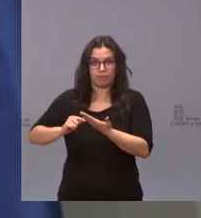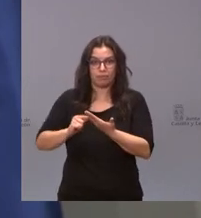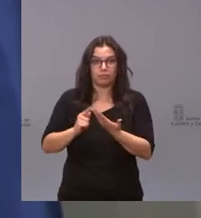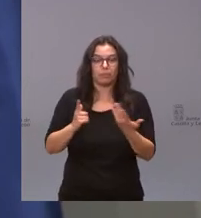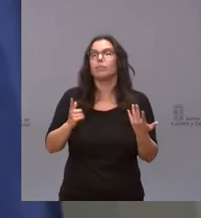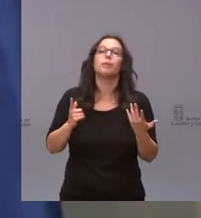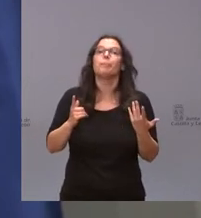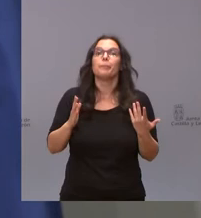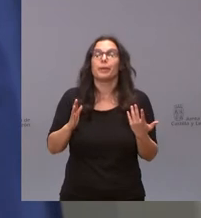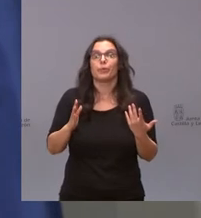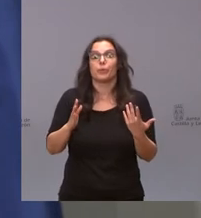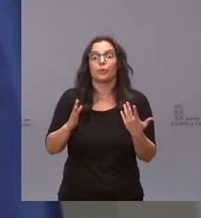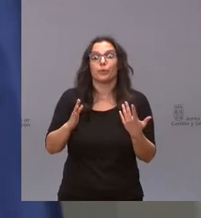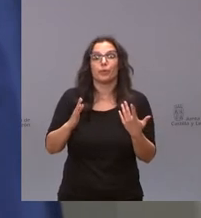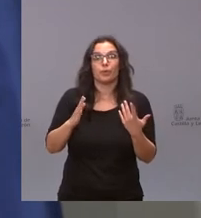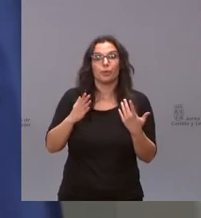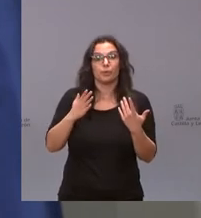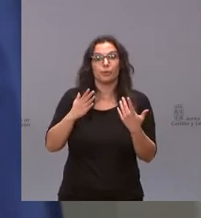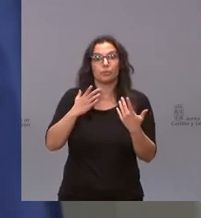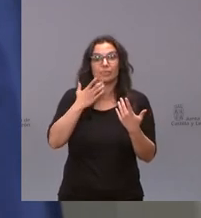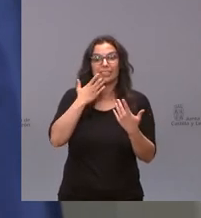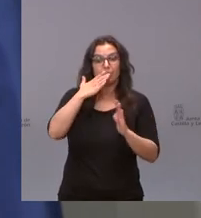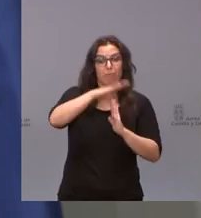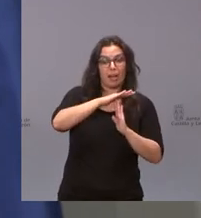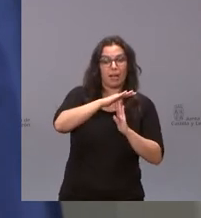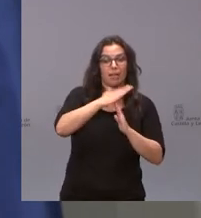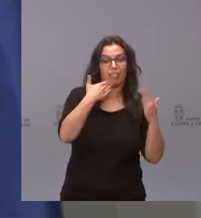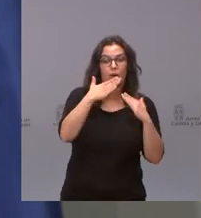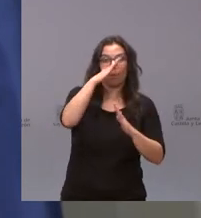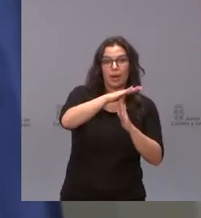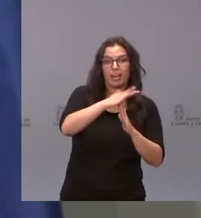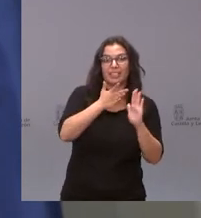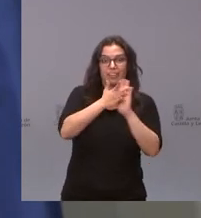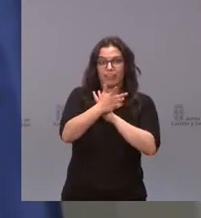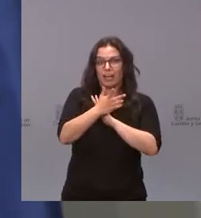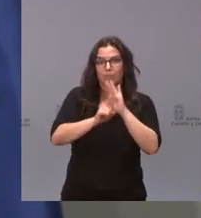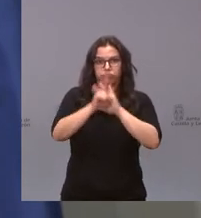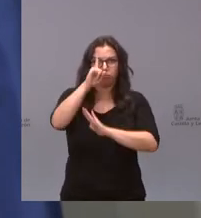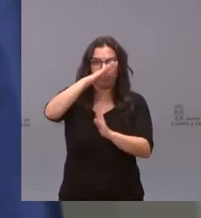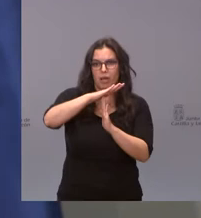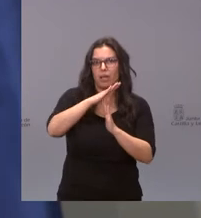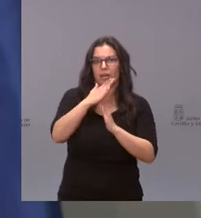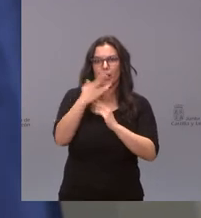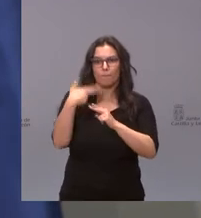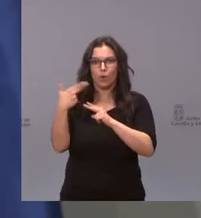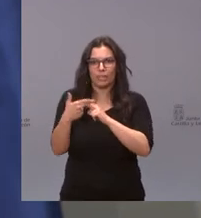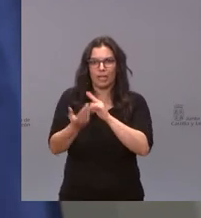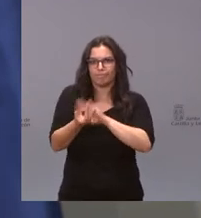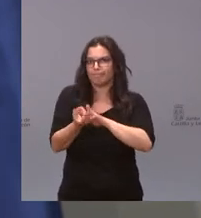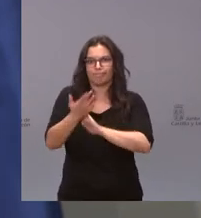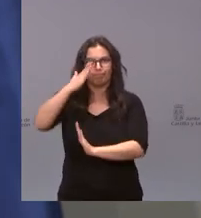paralizar el crecimiento paralizar las políticas necesarias para nuestros desempleados